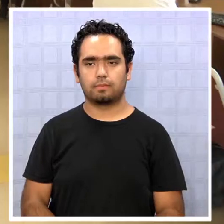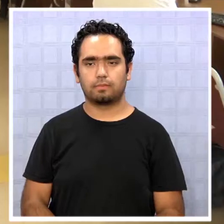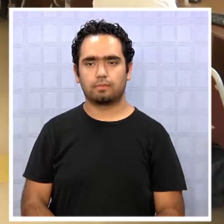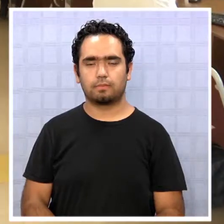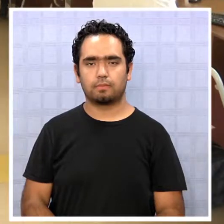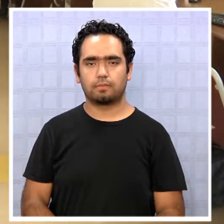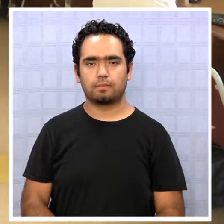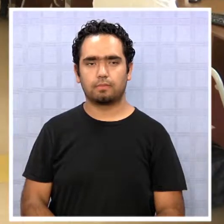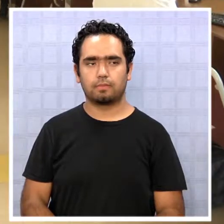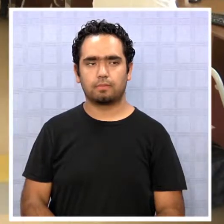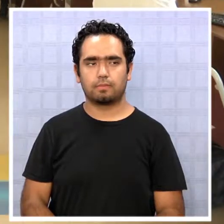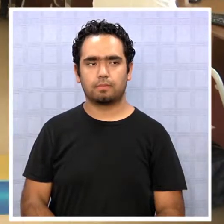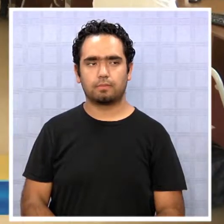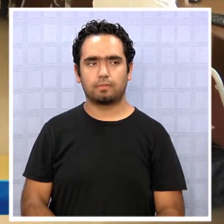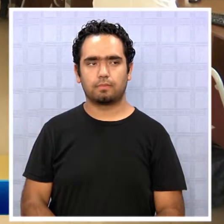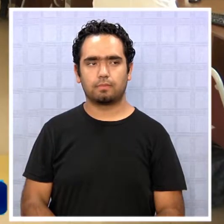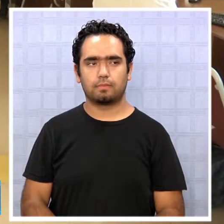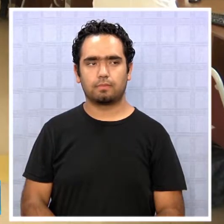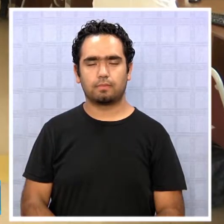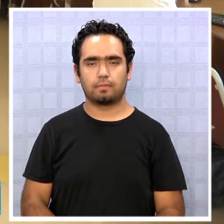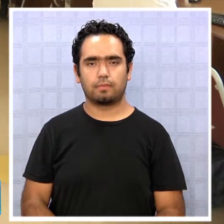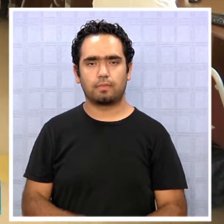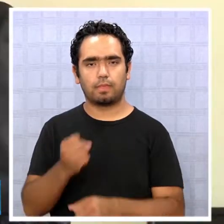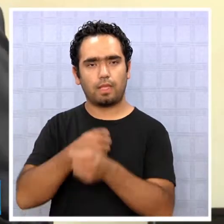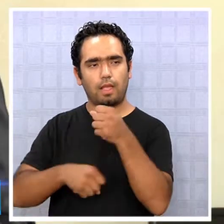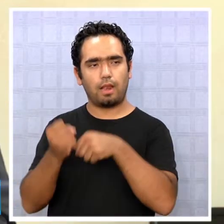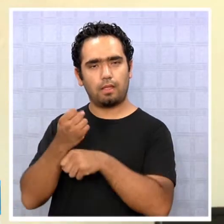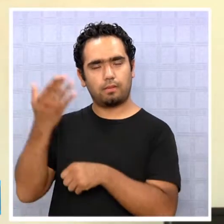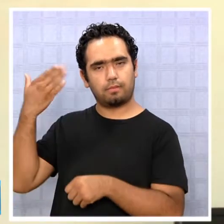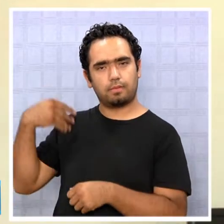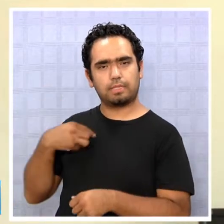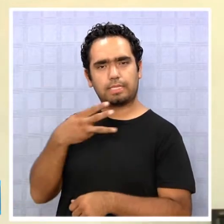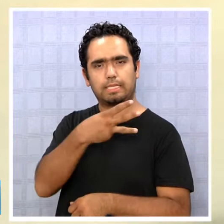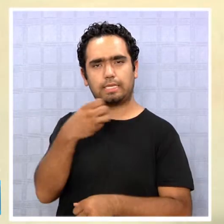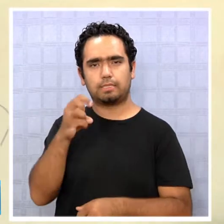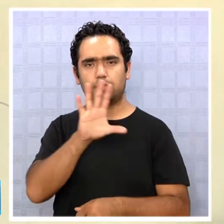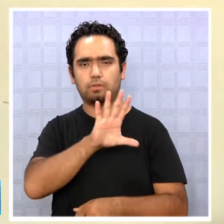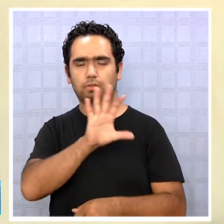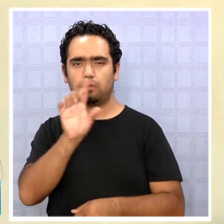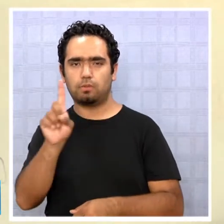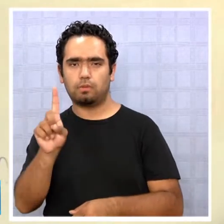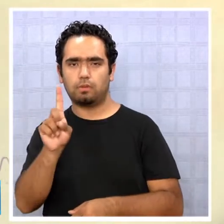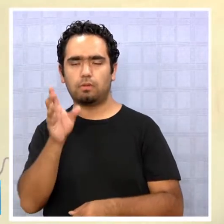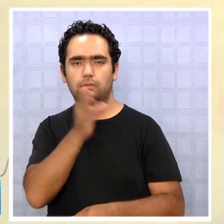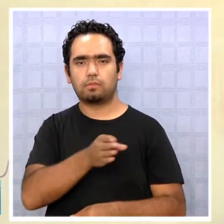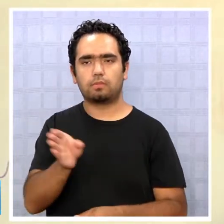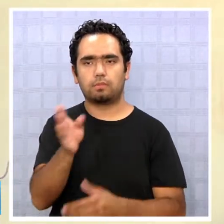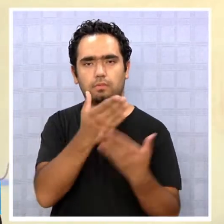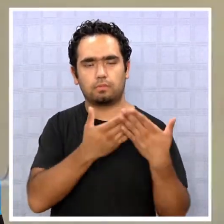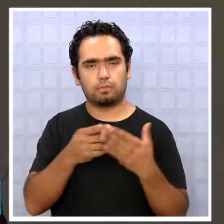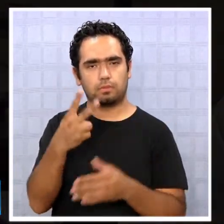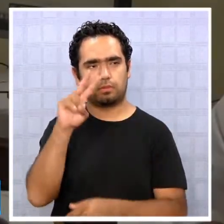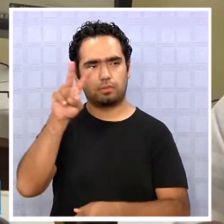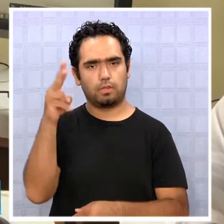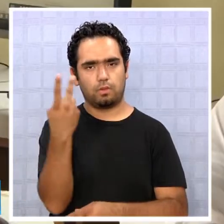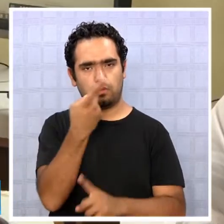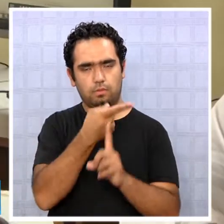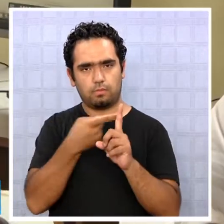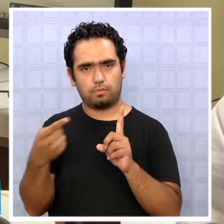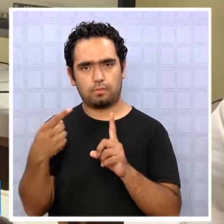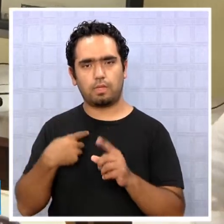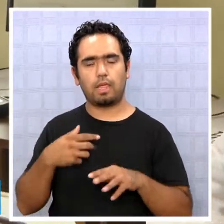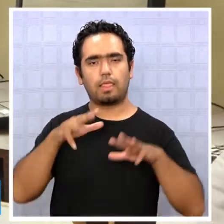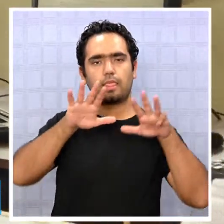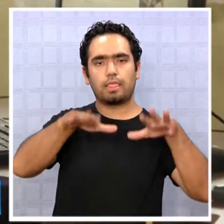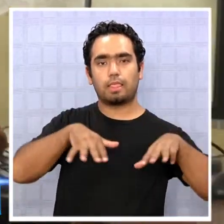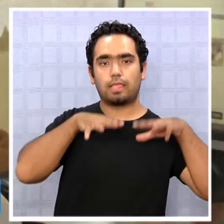El año pasado, 351 estudiantes de segundo medio pertenecientes a 19 establecimientos educacionales de